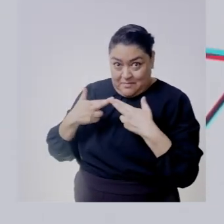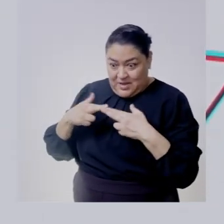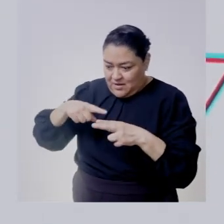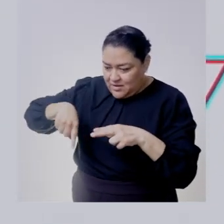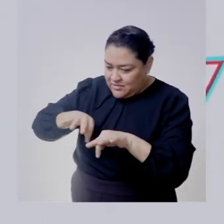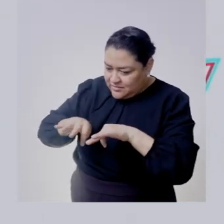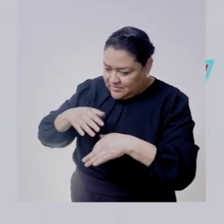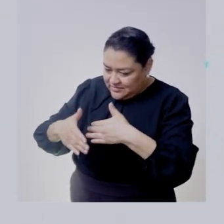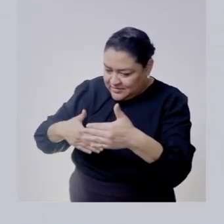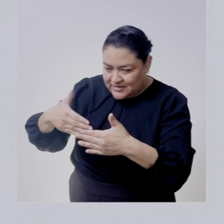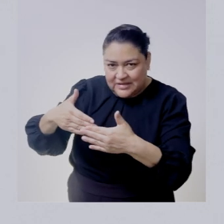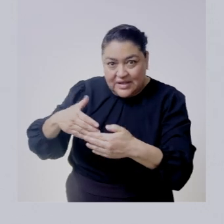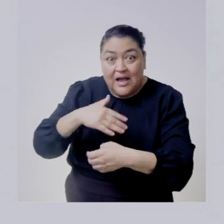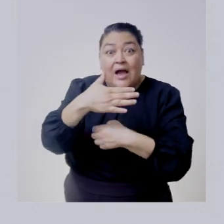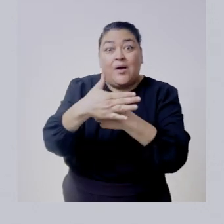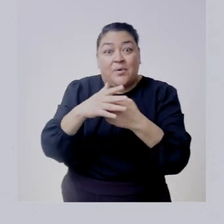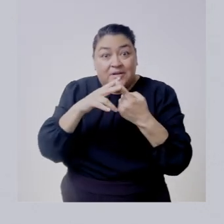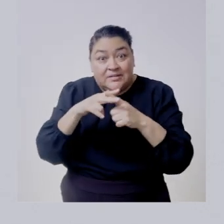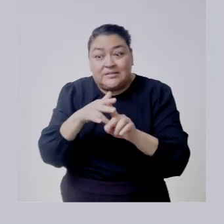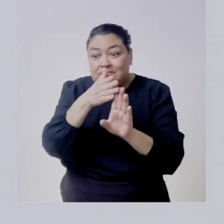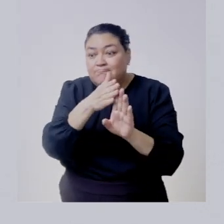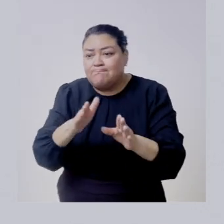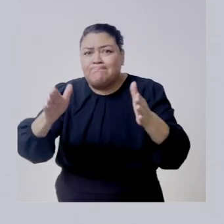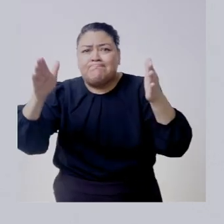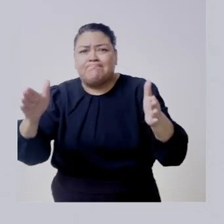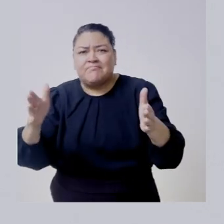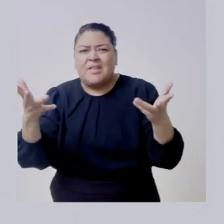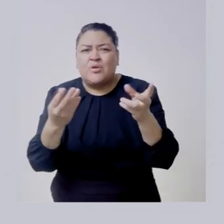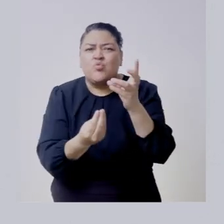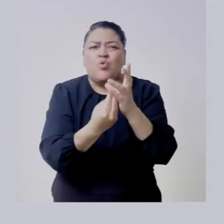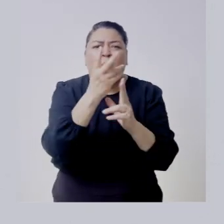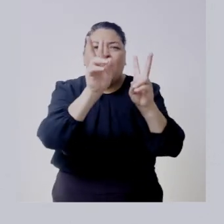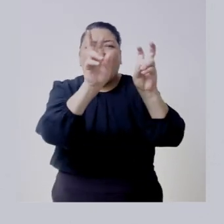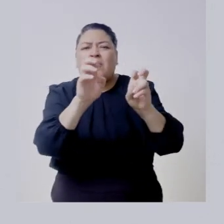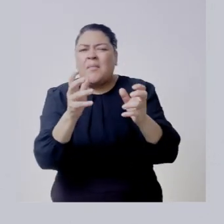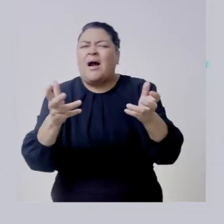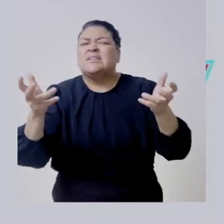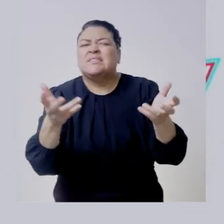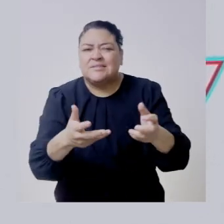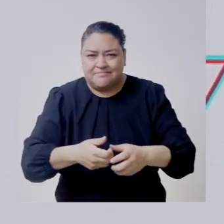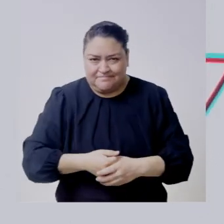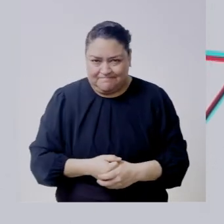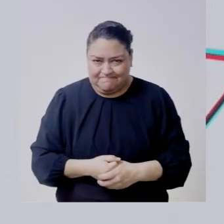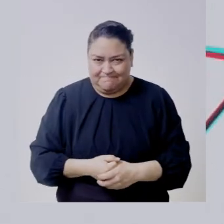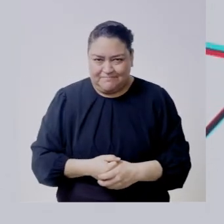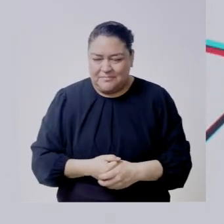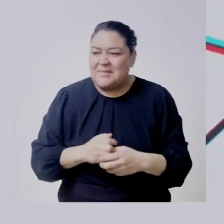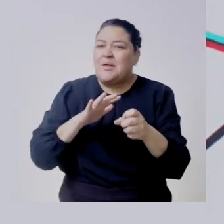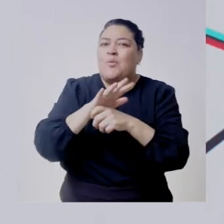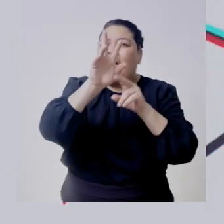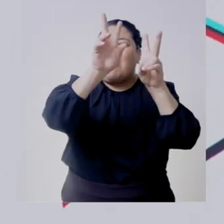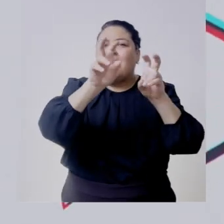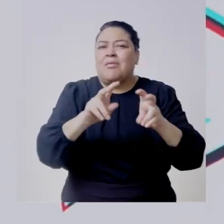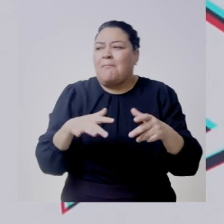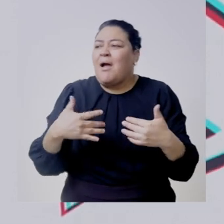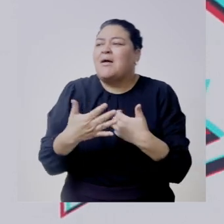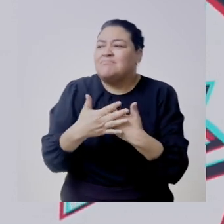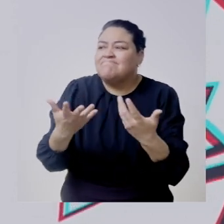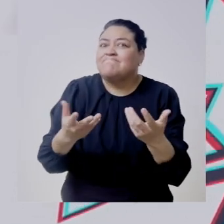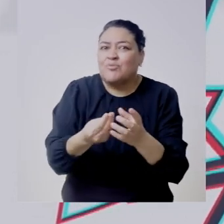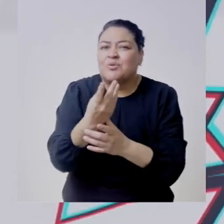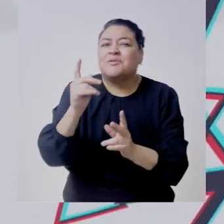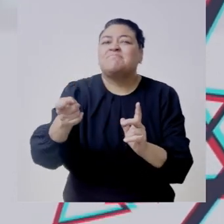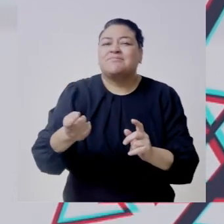pero regresan con el segundo semestre que novedades hay en el segundo semestre que podemos